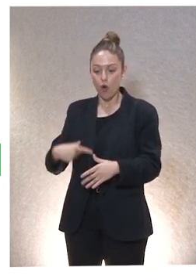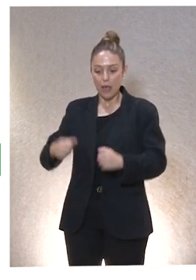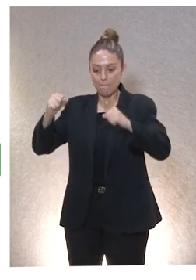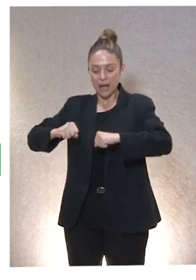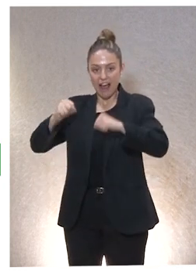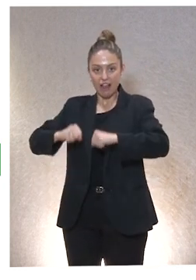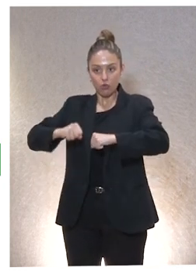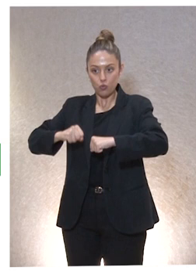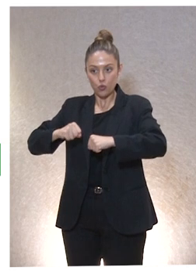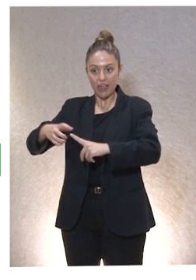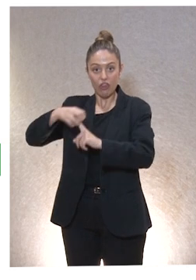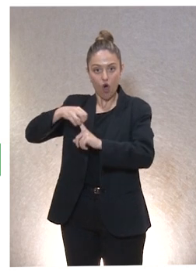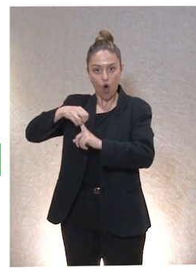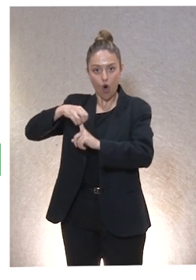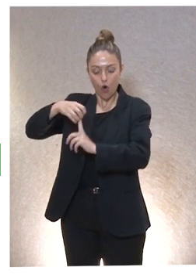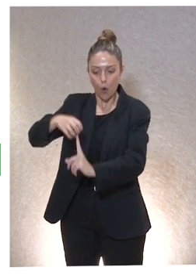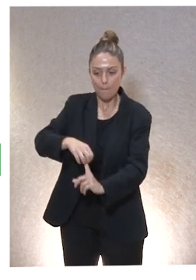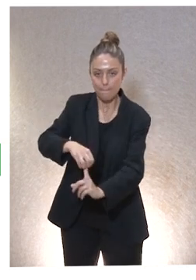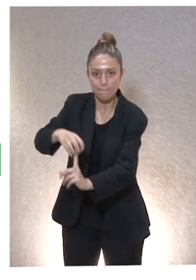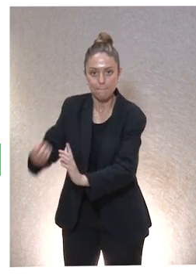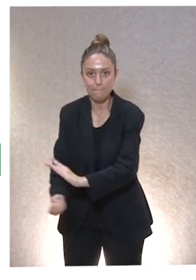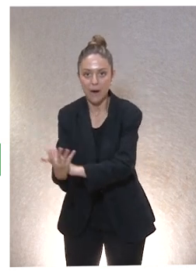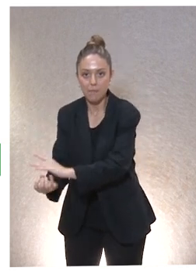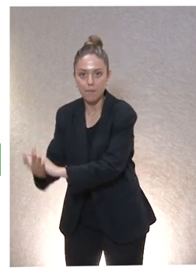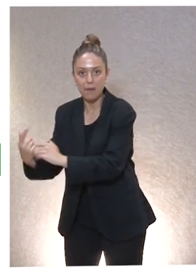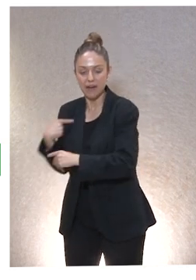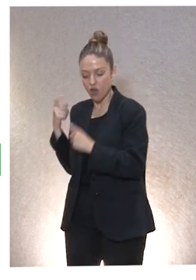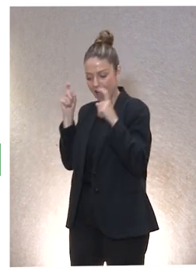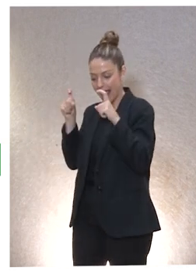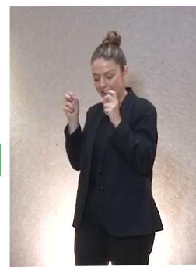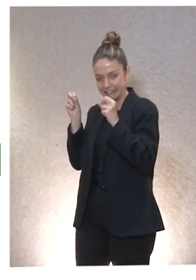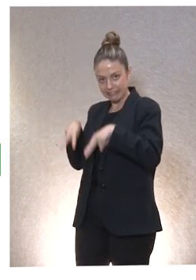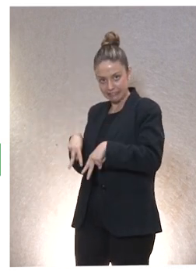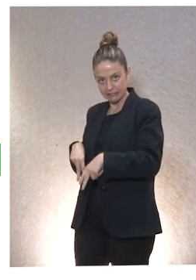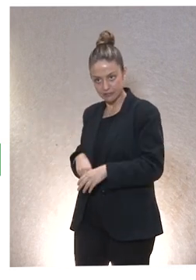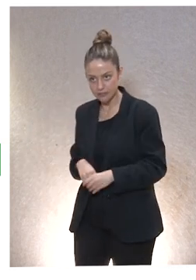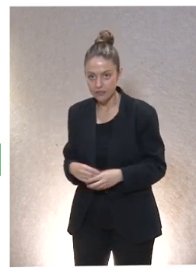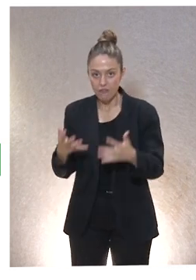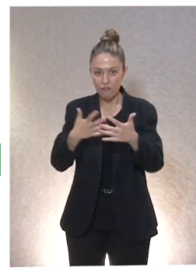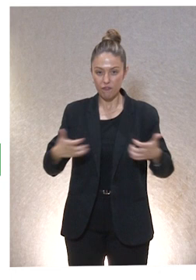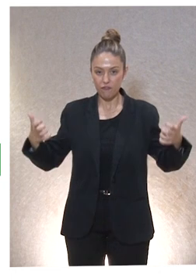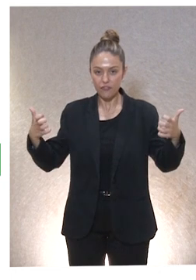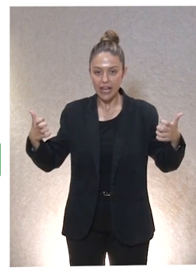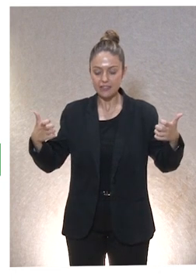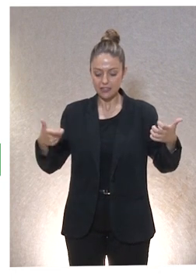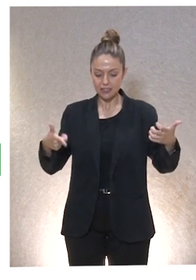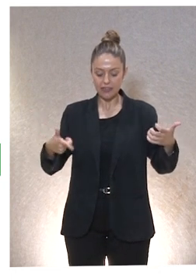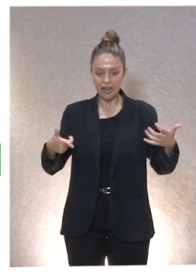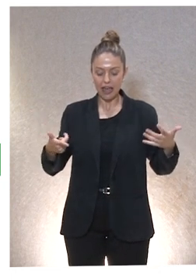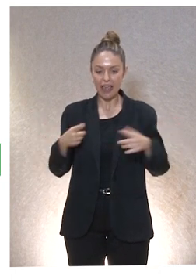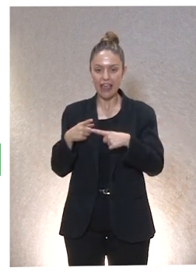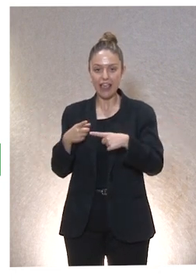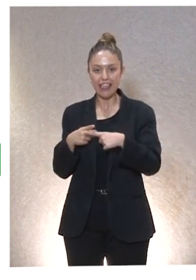sin ninguna clase de compromiso mutuo». Eso es. Es una frase preciosa para decir lo que es la Ética de la Independencia.